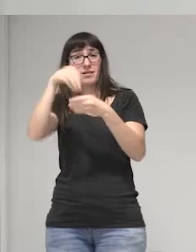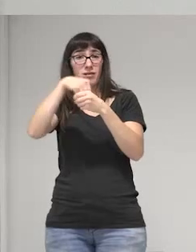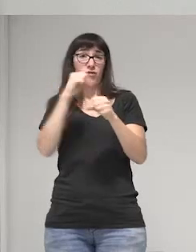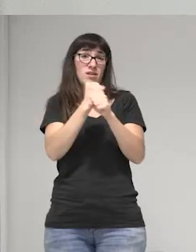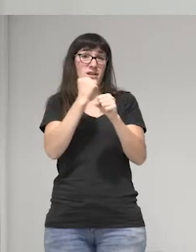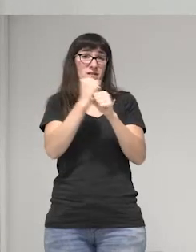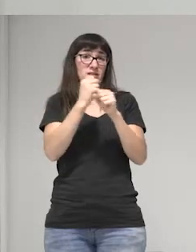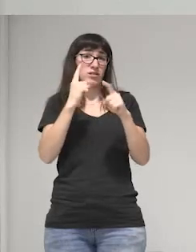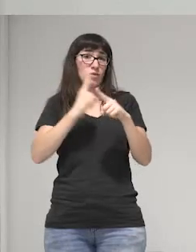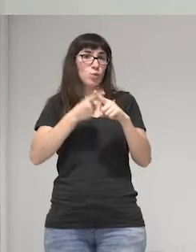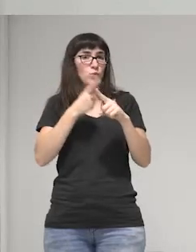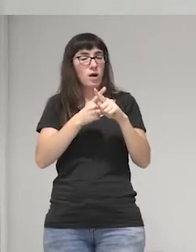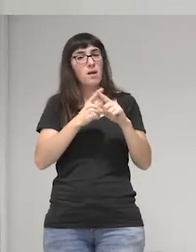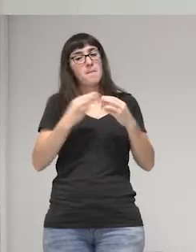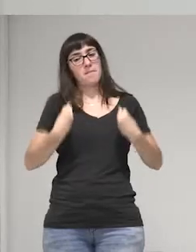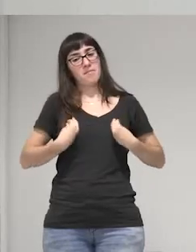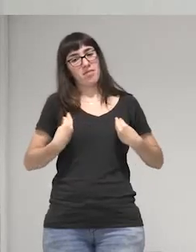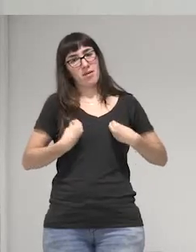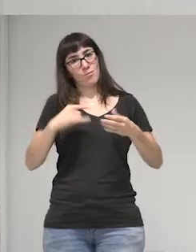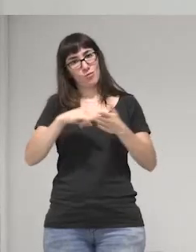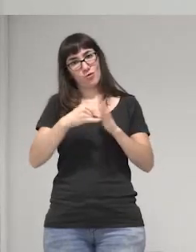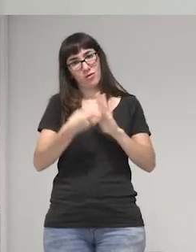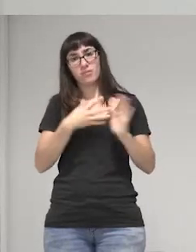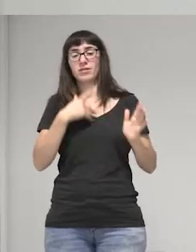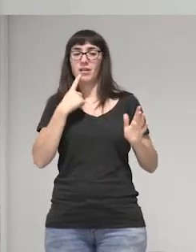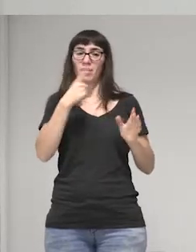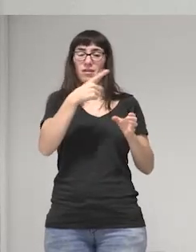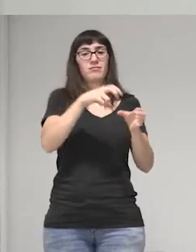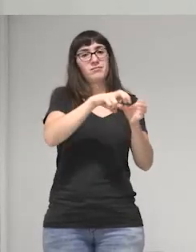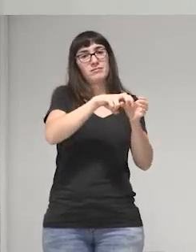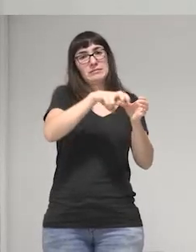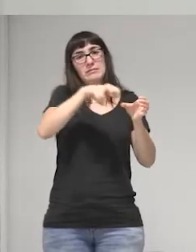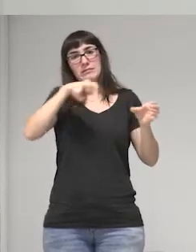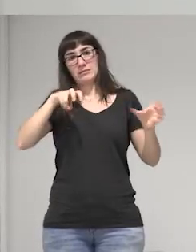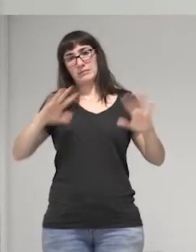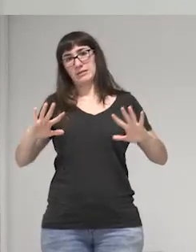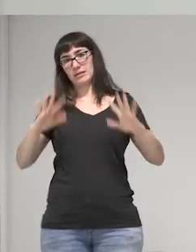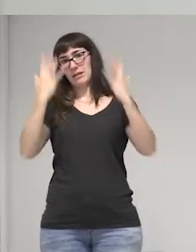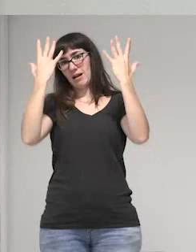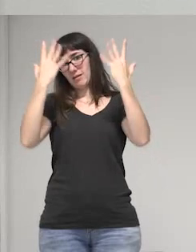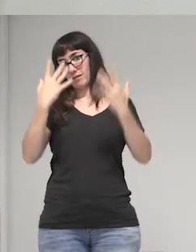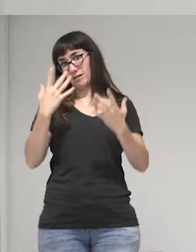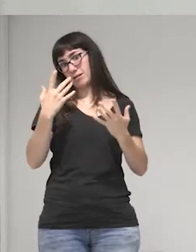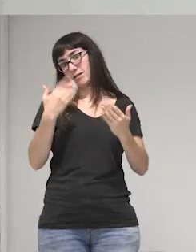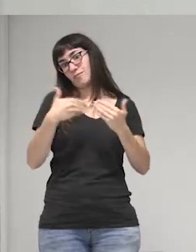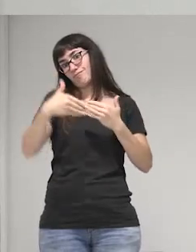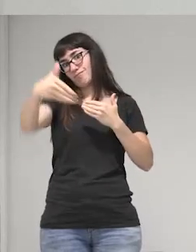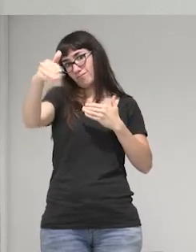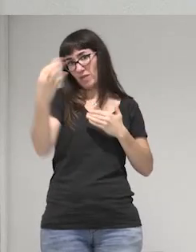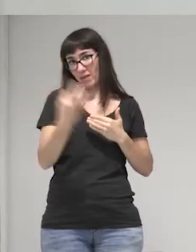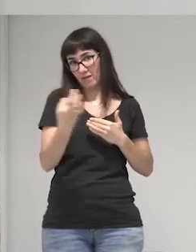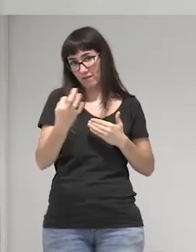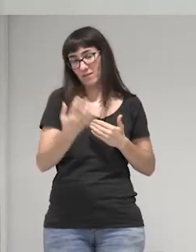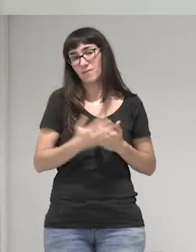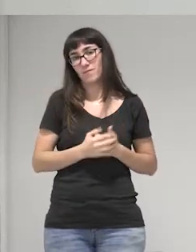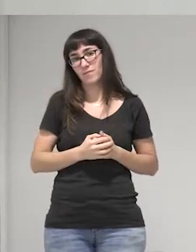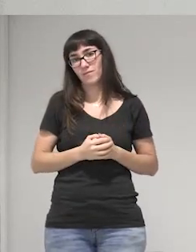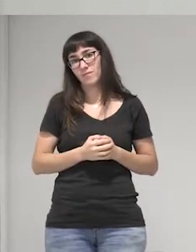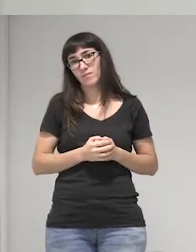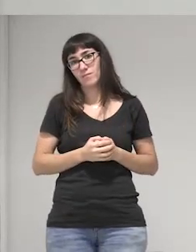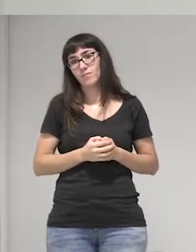vida o sea que algún día salgan ilesas de ese contexto o sea que ejerzan pero que